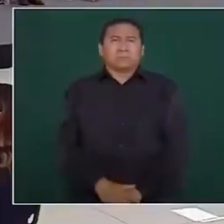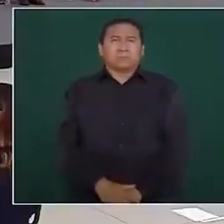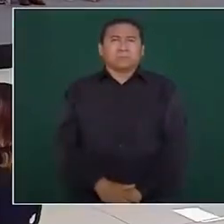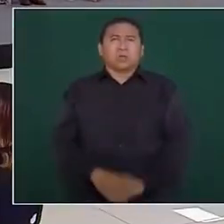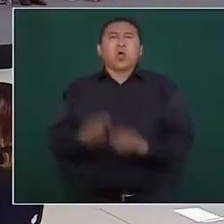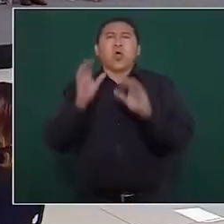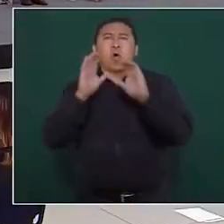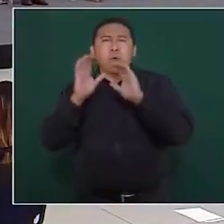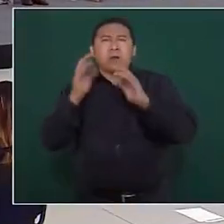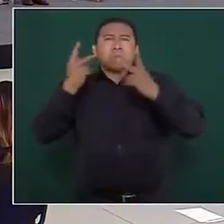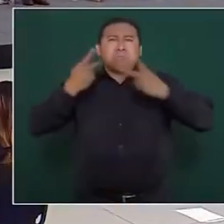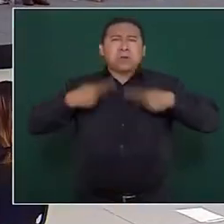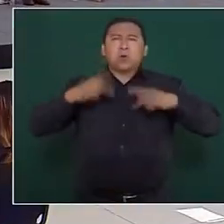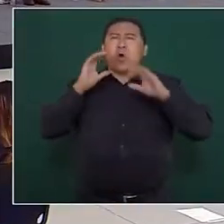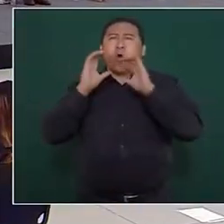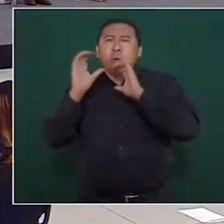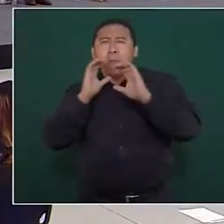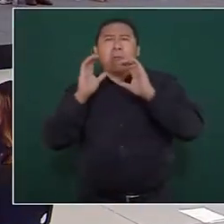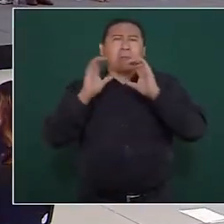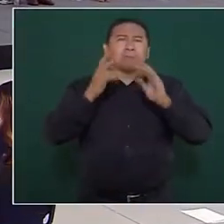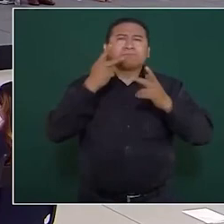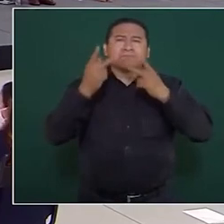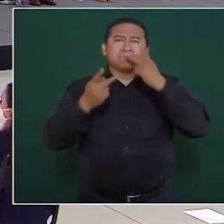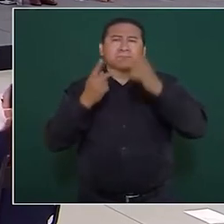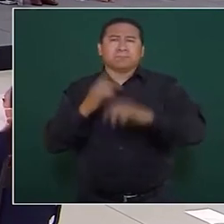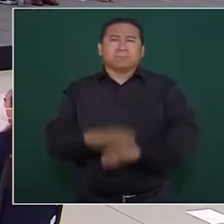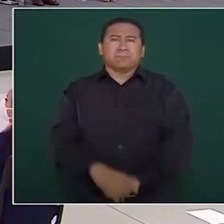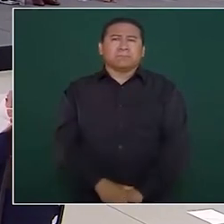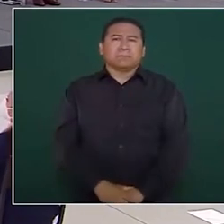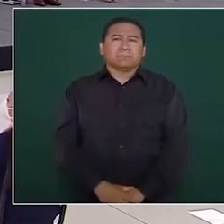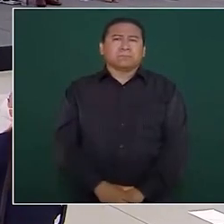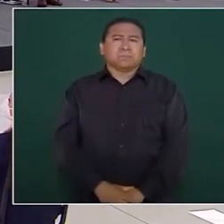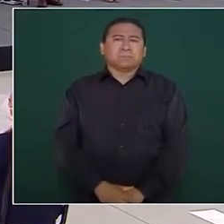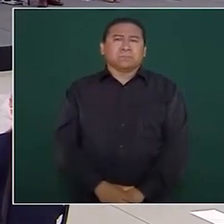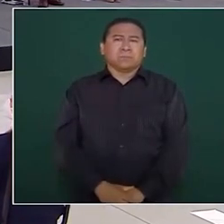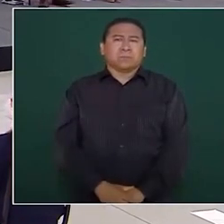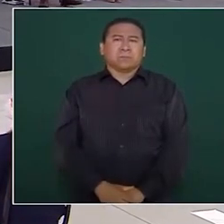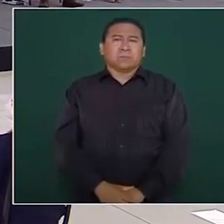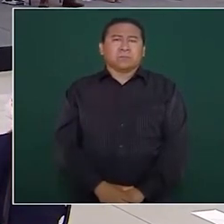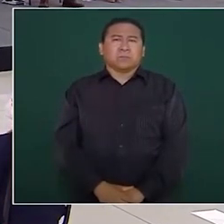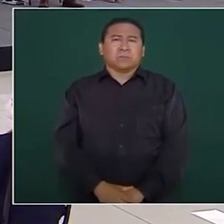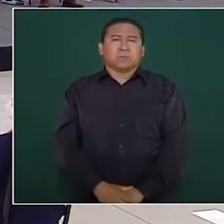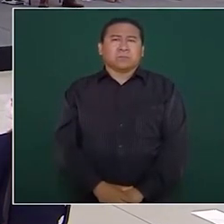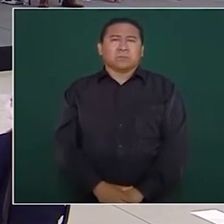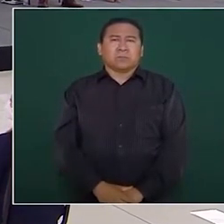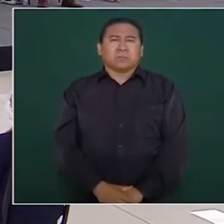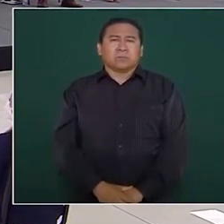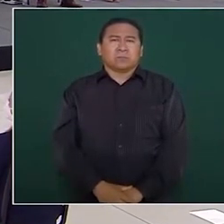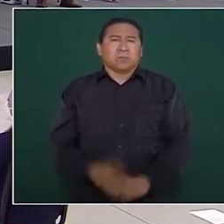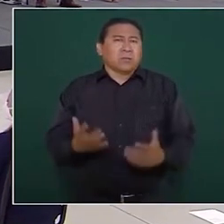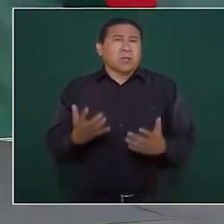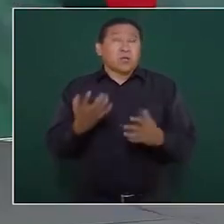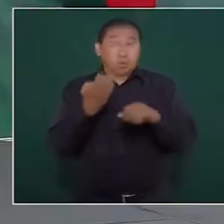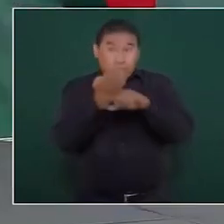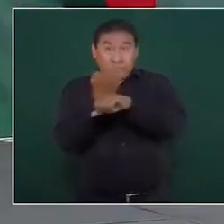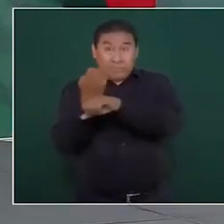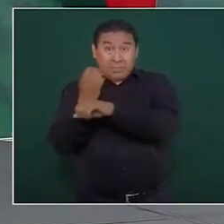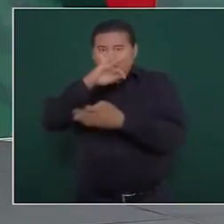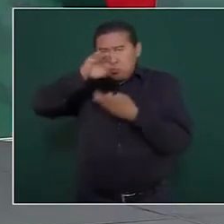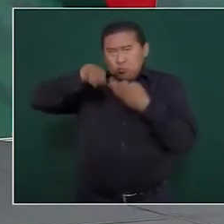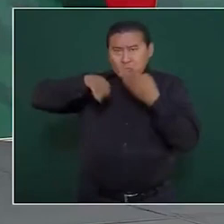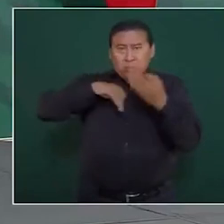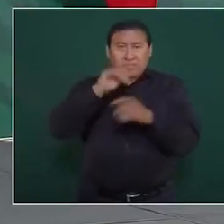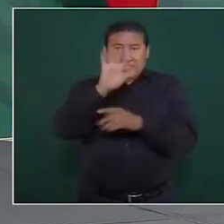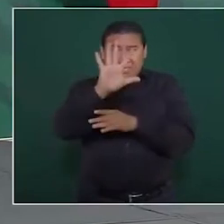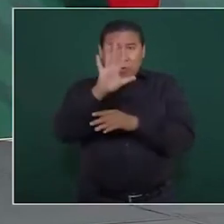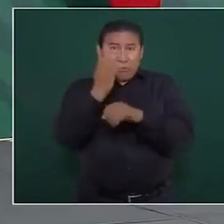comunicadores porque hablamos de que en todo lo que tiene que ver con los estados los cinco